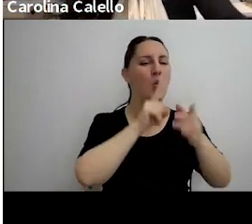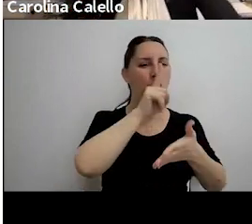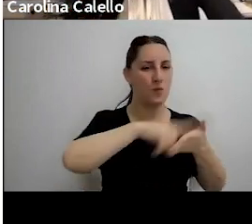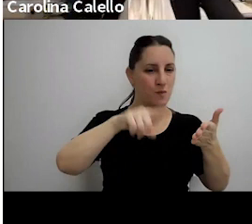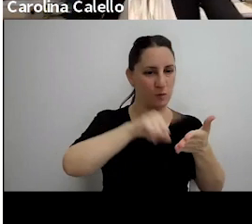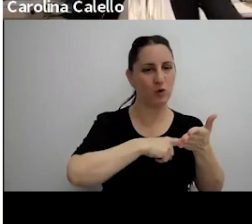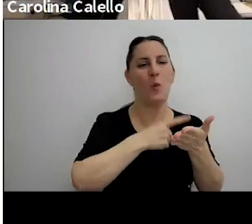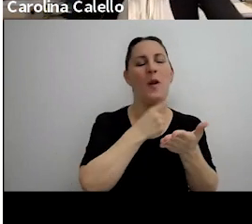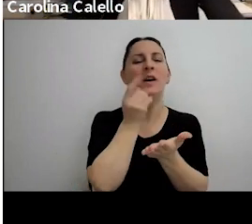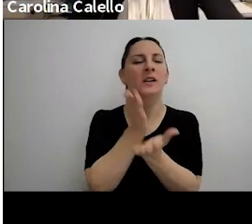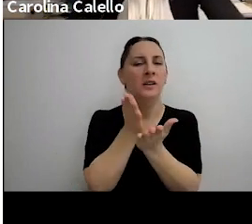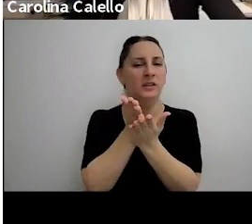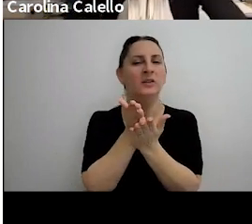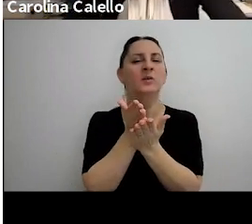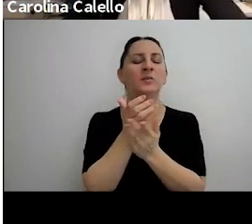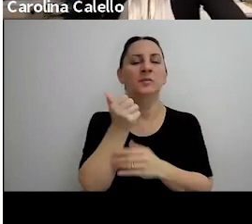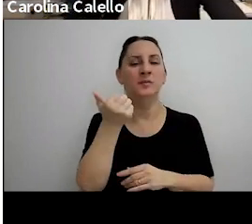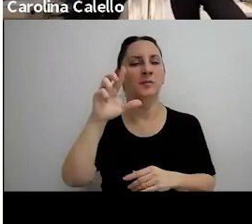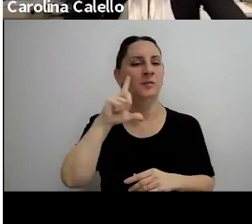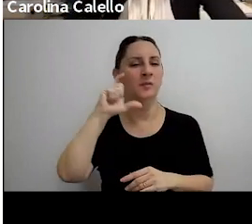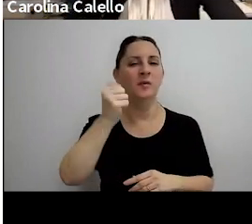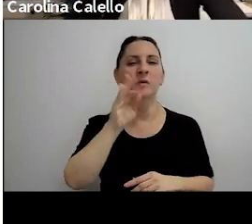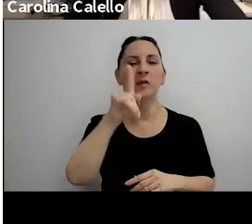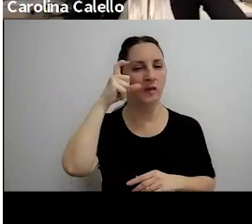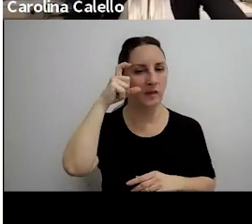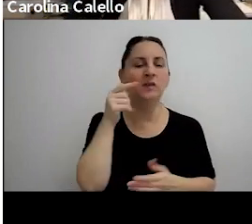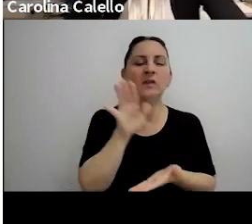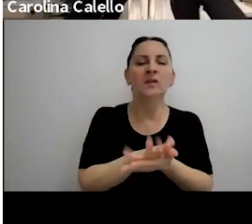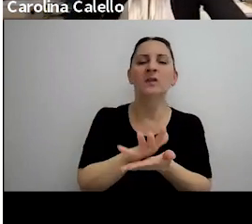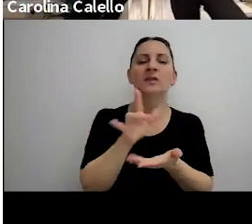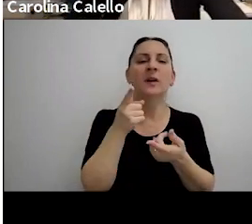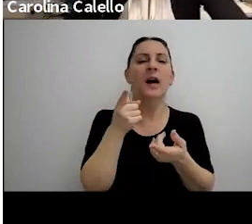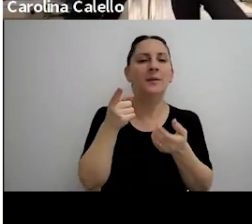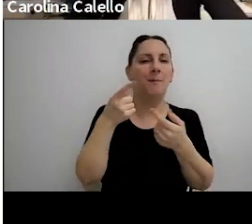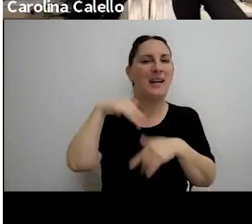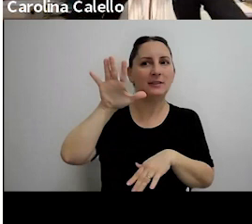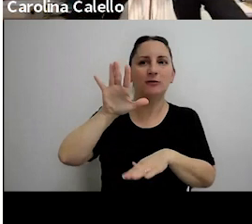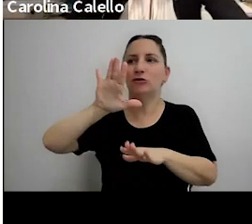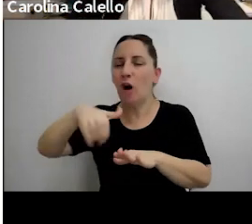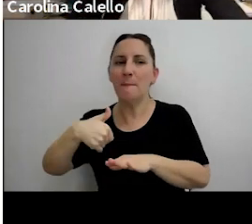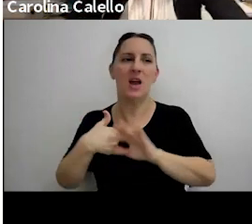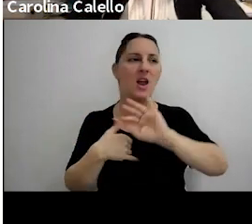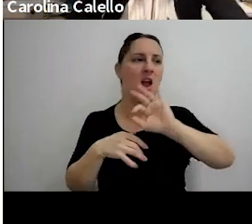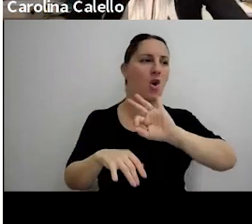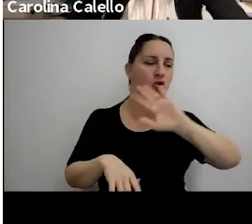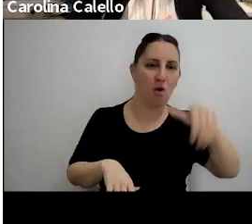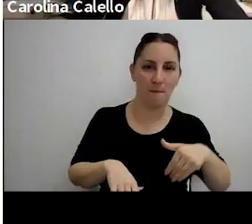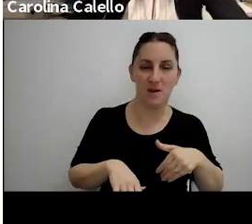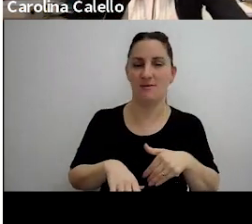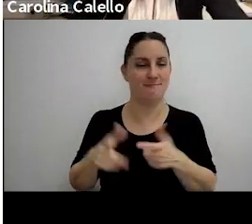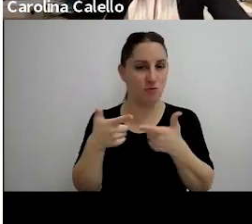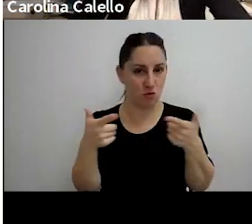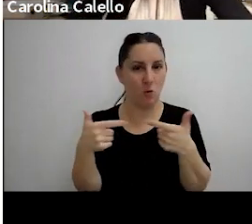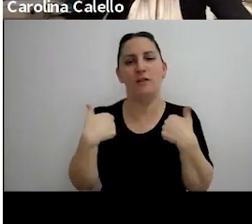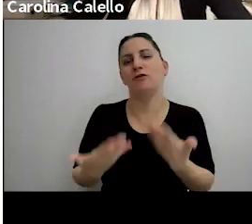derecho aplicable cuando no se hizo aplicación del principio de ley penal más benigna y entonces se